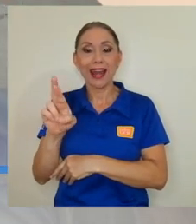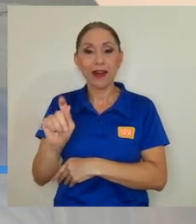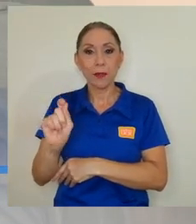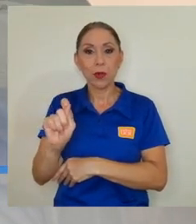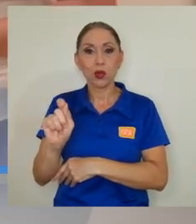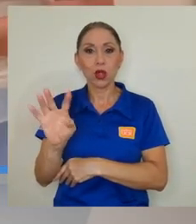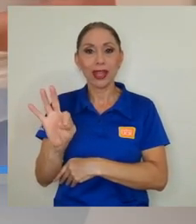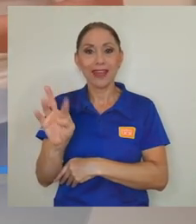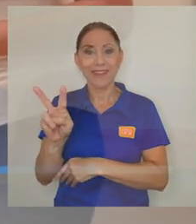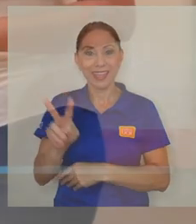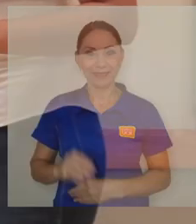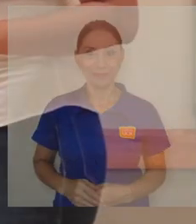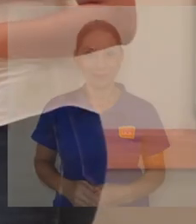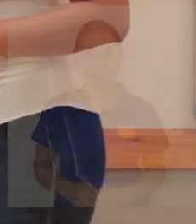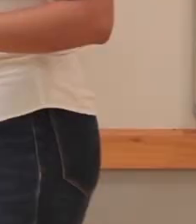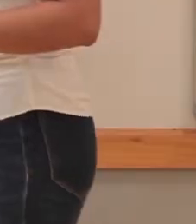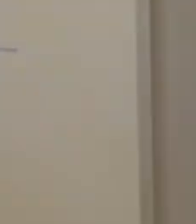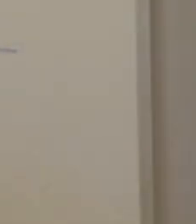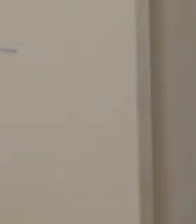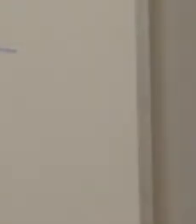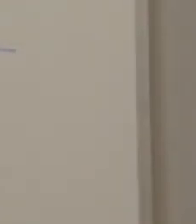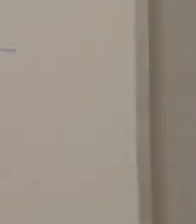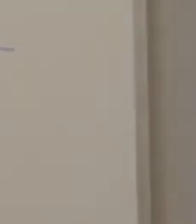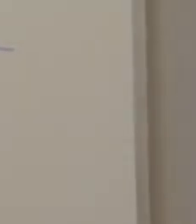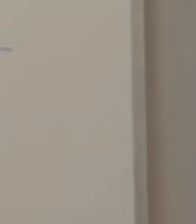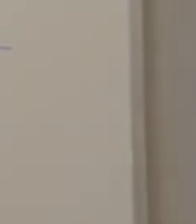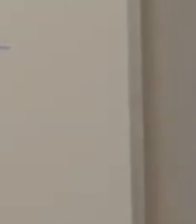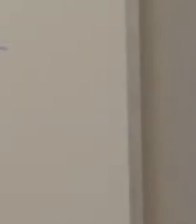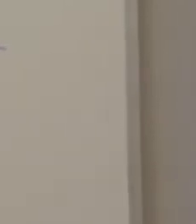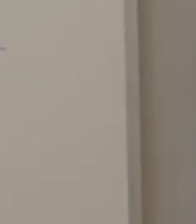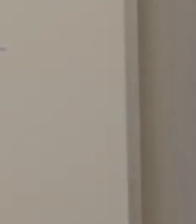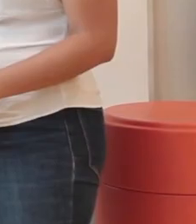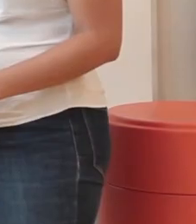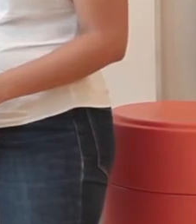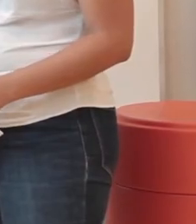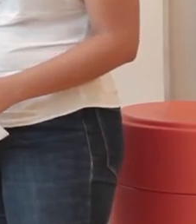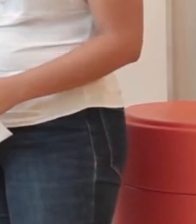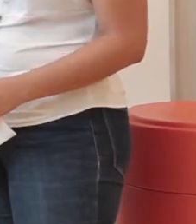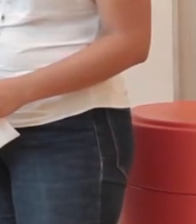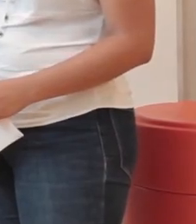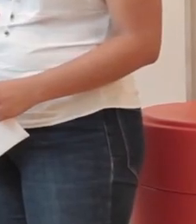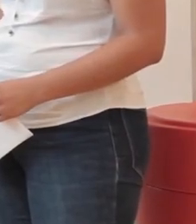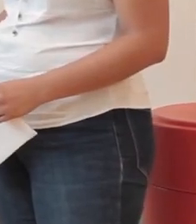Campus.0 se mañana. Campus